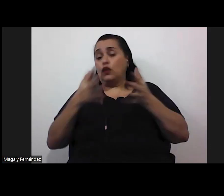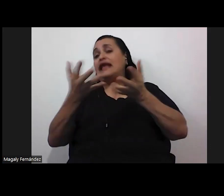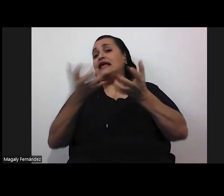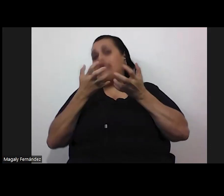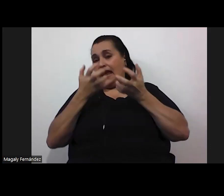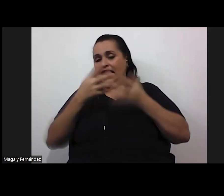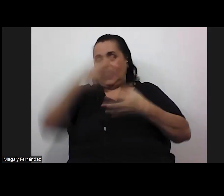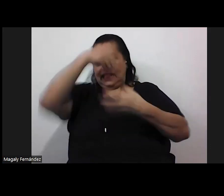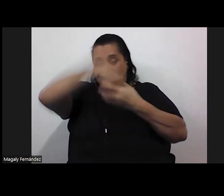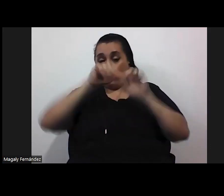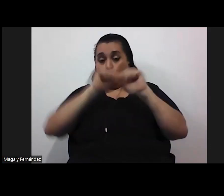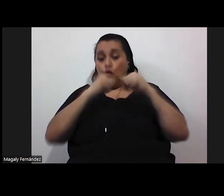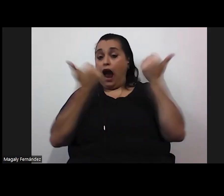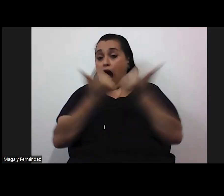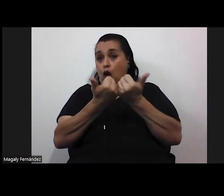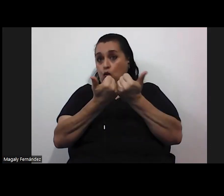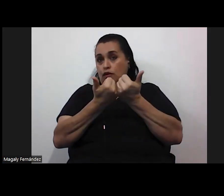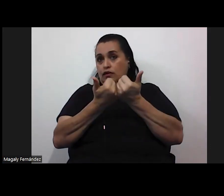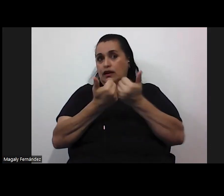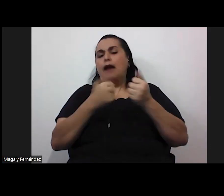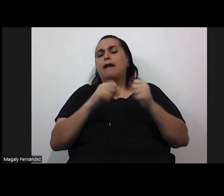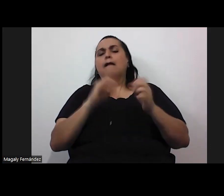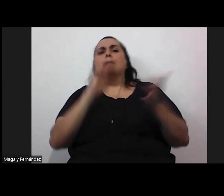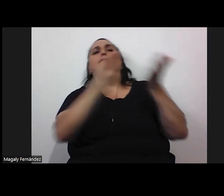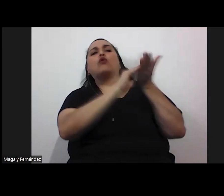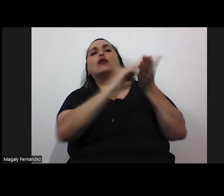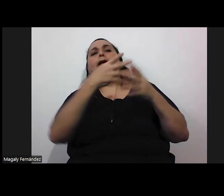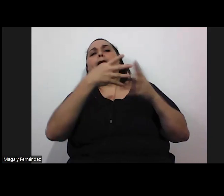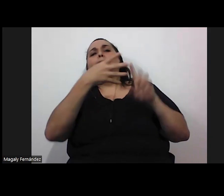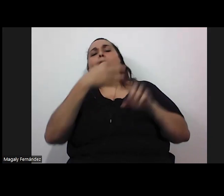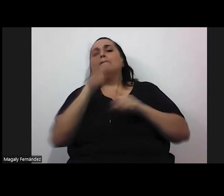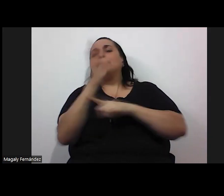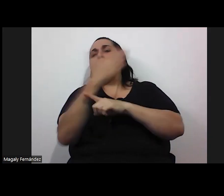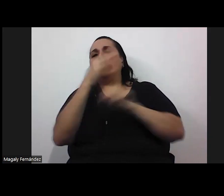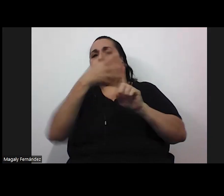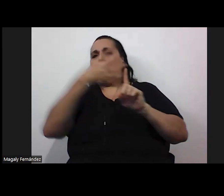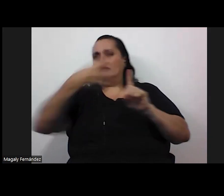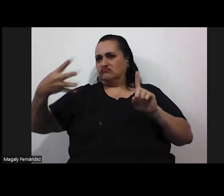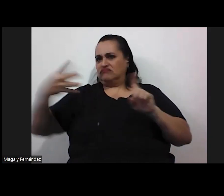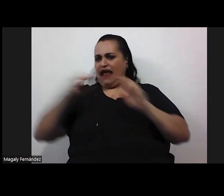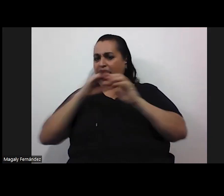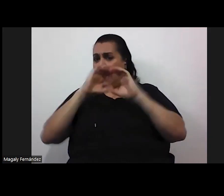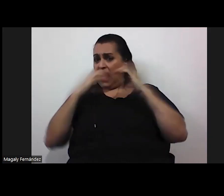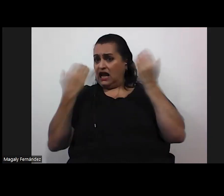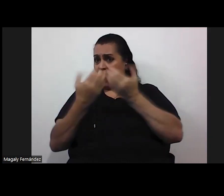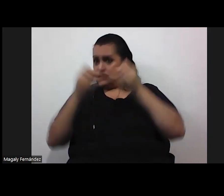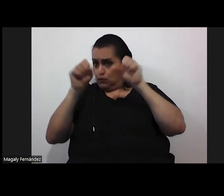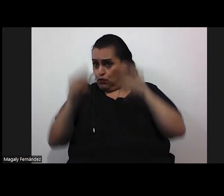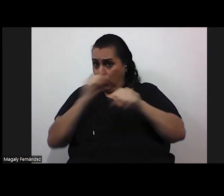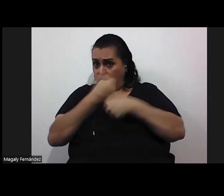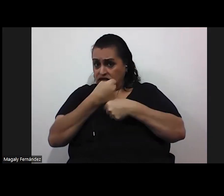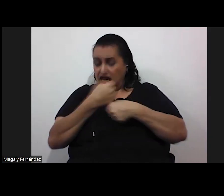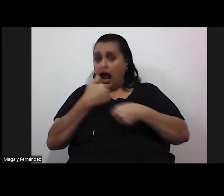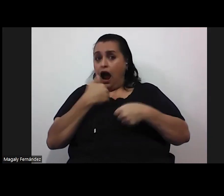de su práctica de inclusividad por ejemplo tener una bandera de la comunidad en el salón de clases lo puede hacer hay alguna